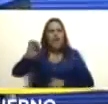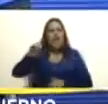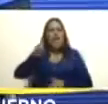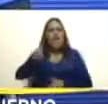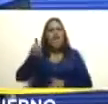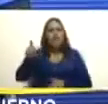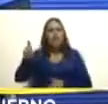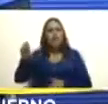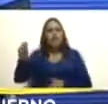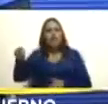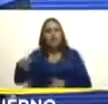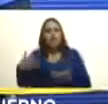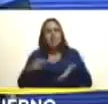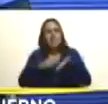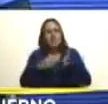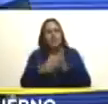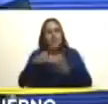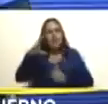¿qué significa CEO?